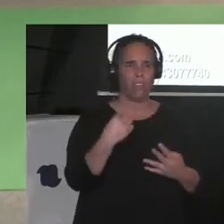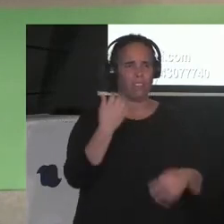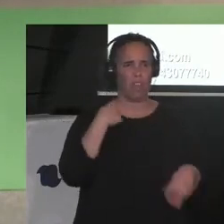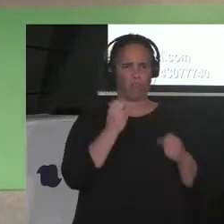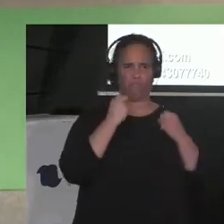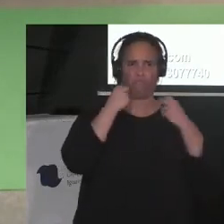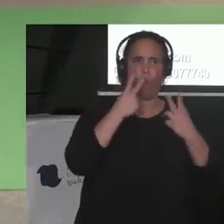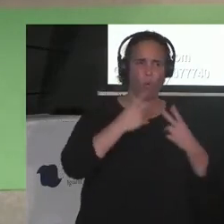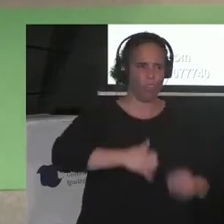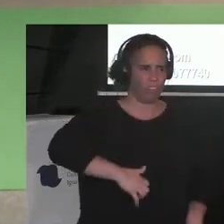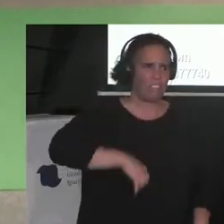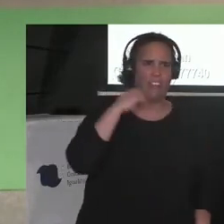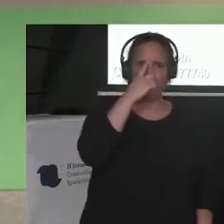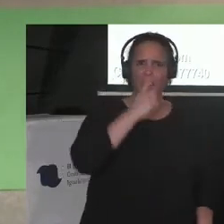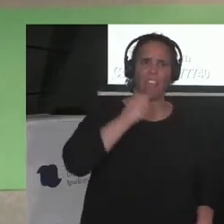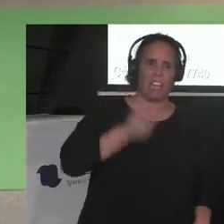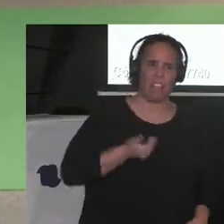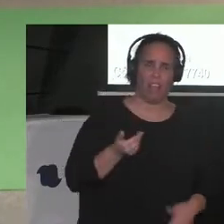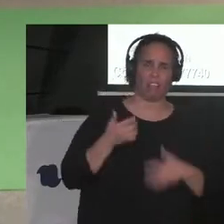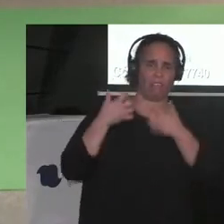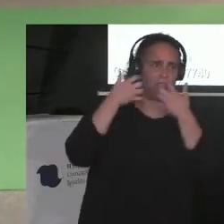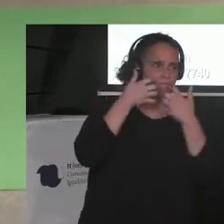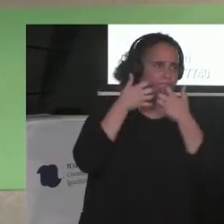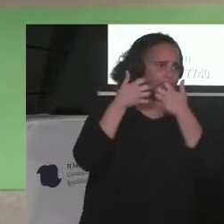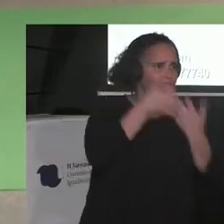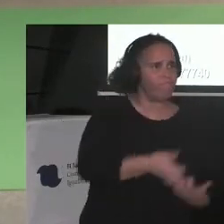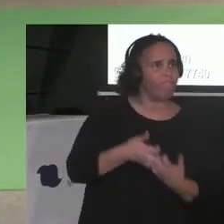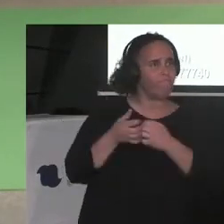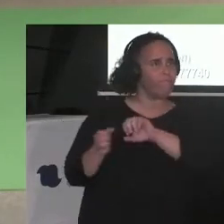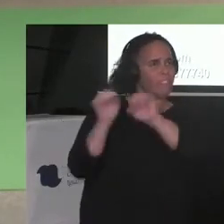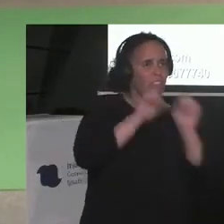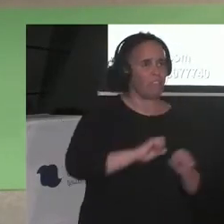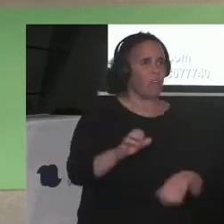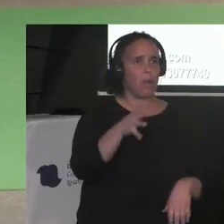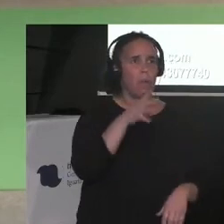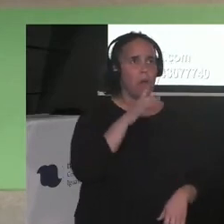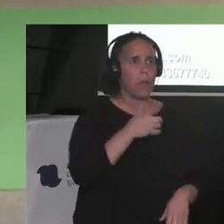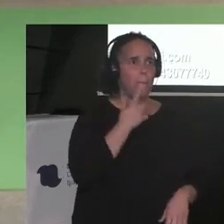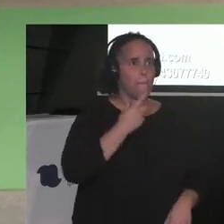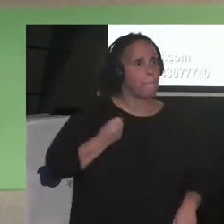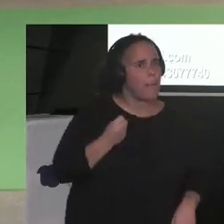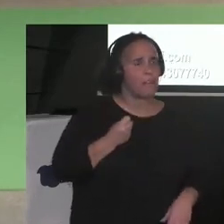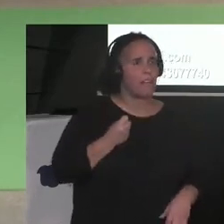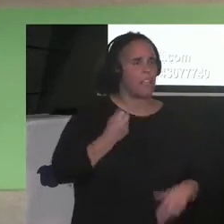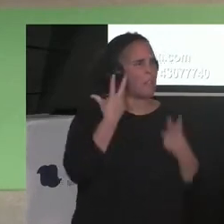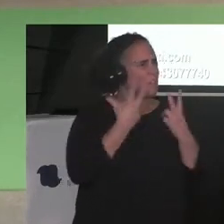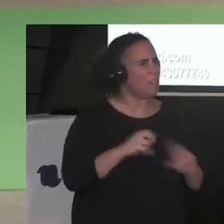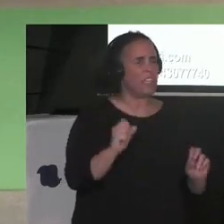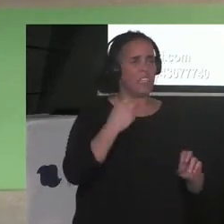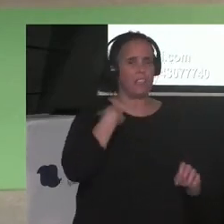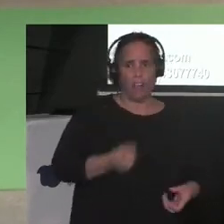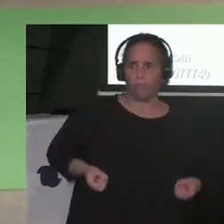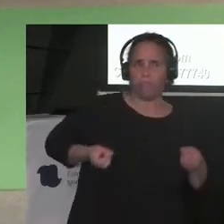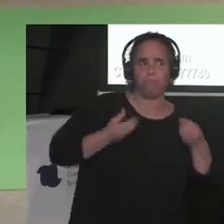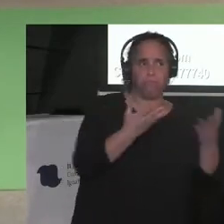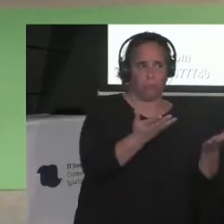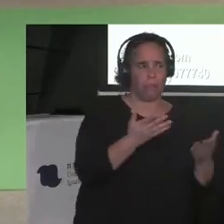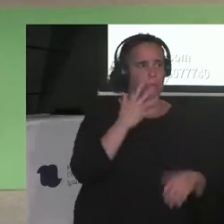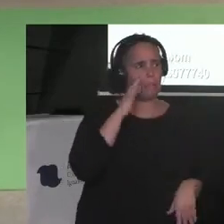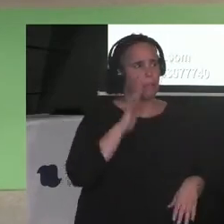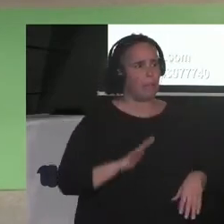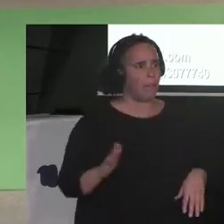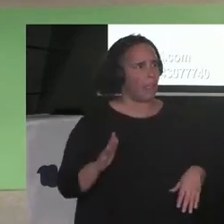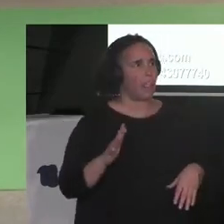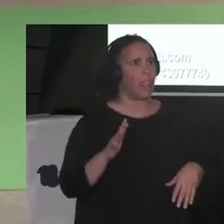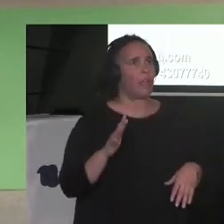decretar en primera persona el fin del silencio. El fin de los mediadores salvadores que nunca acaban de